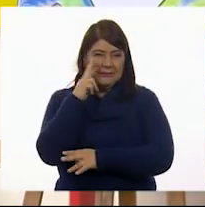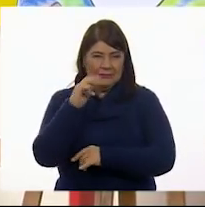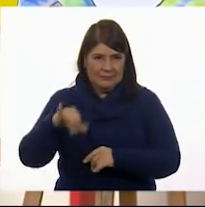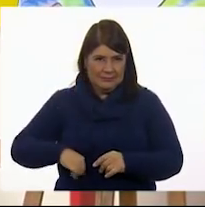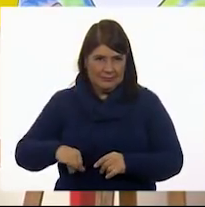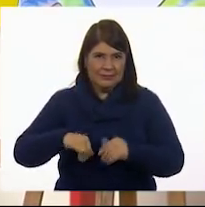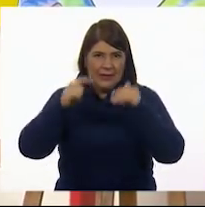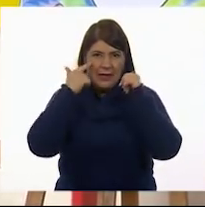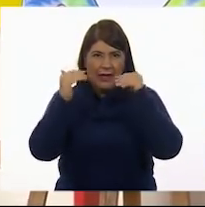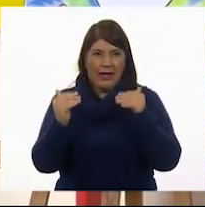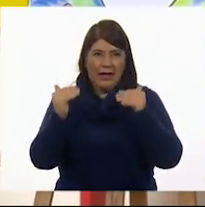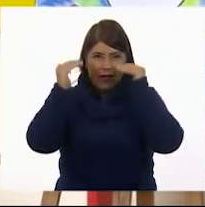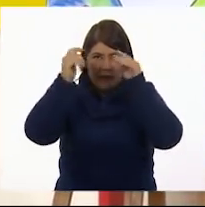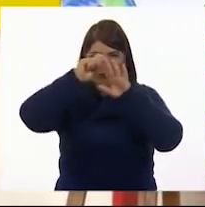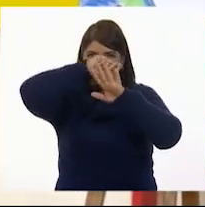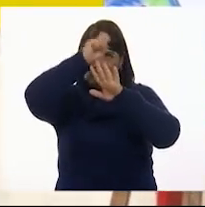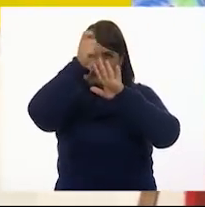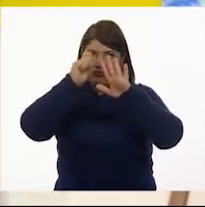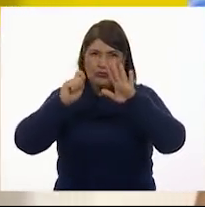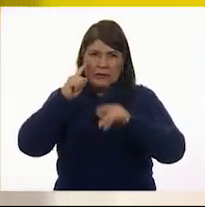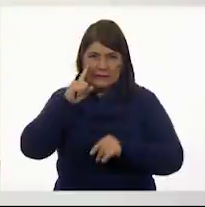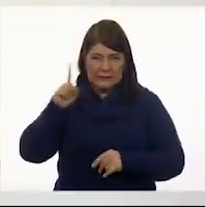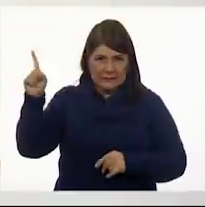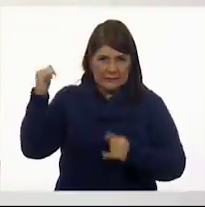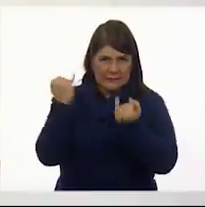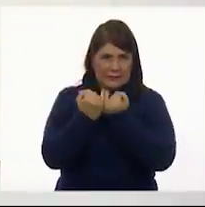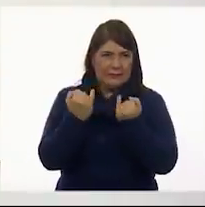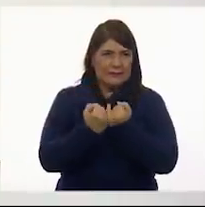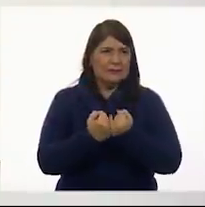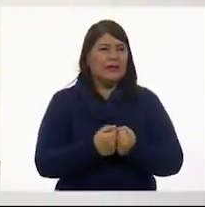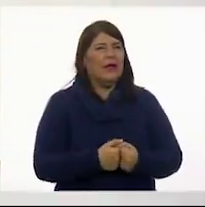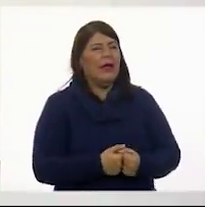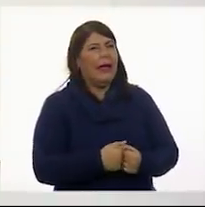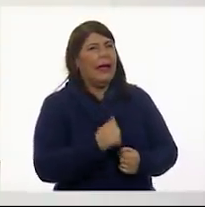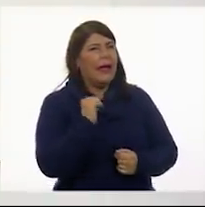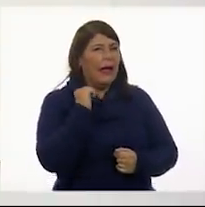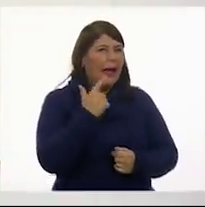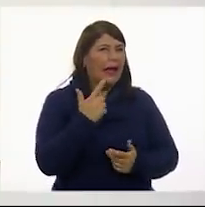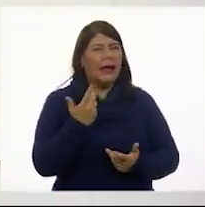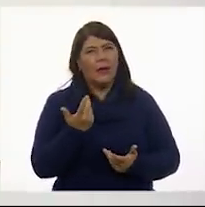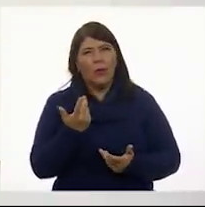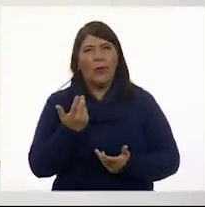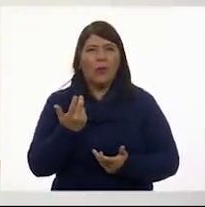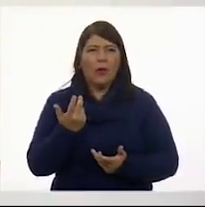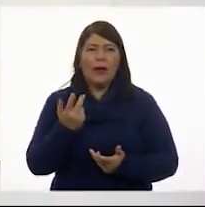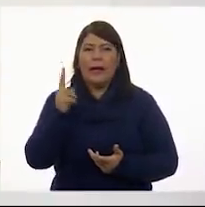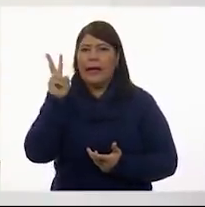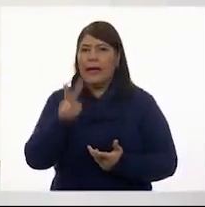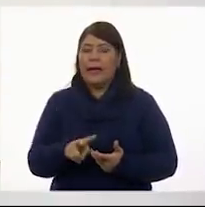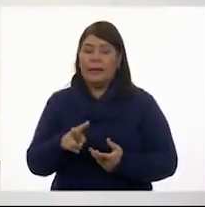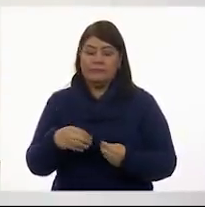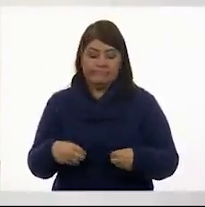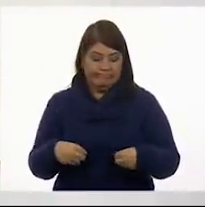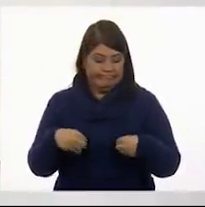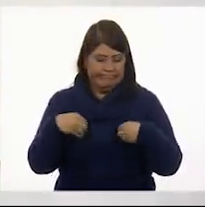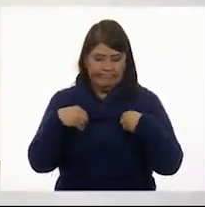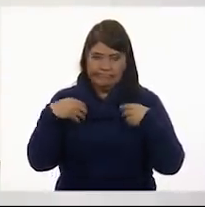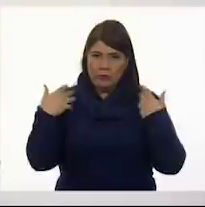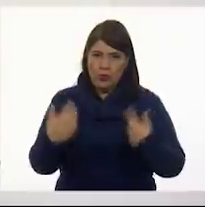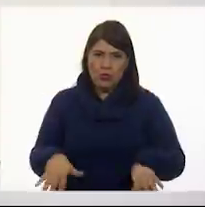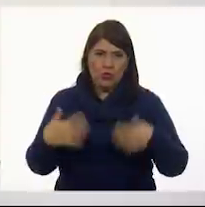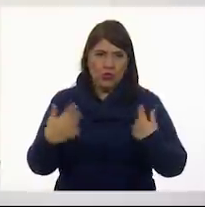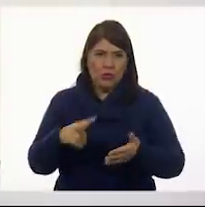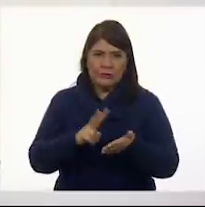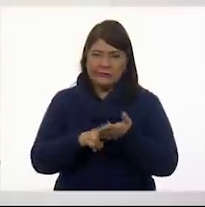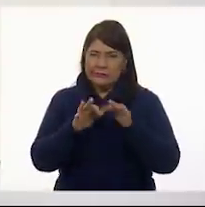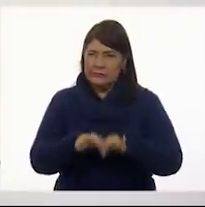La de arriba. Vamos a marcar con el plumón, allá en casa. Es algo fundamental para la vida. Para la vida.